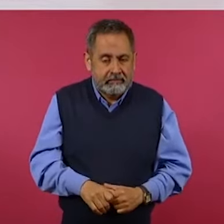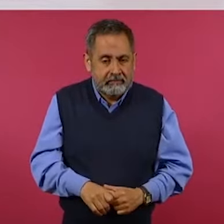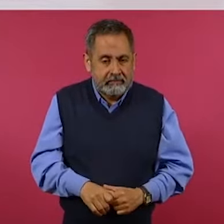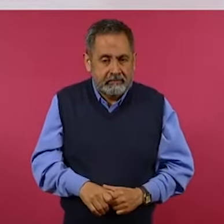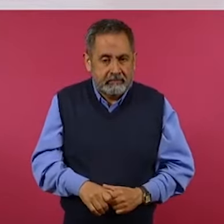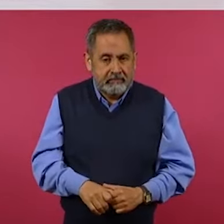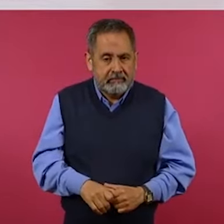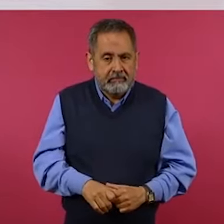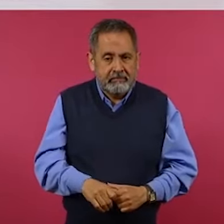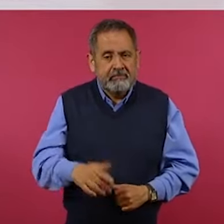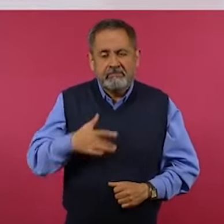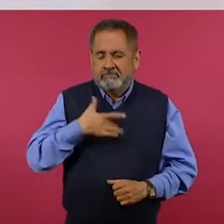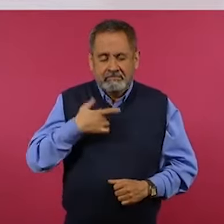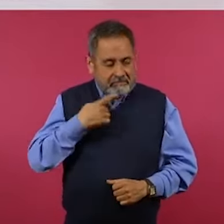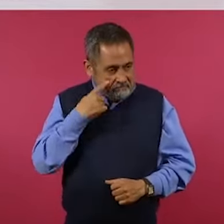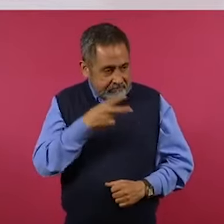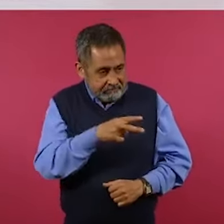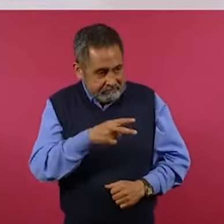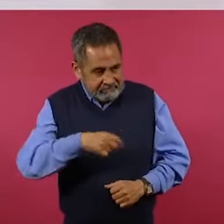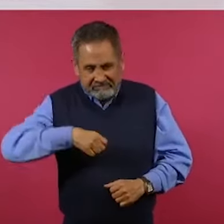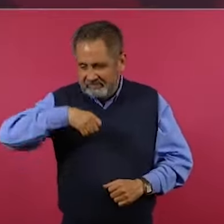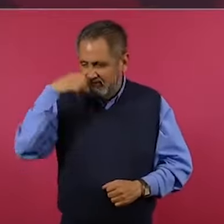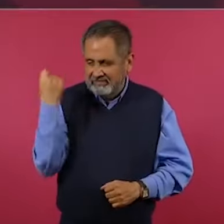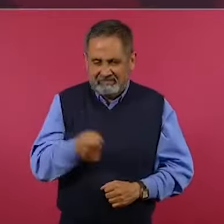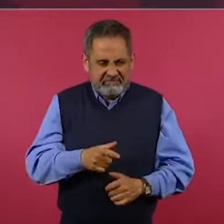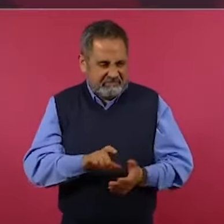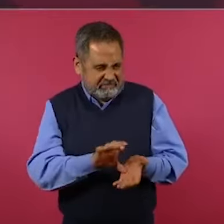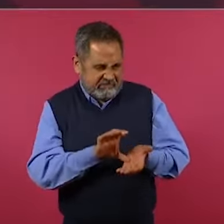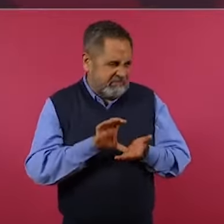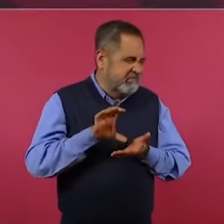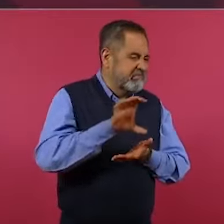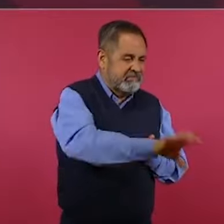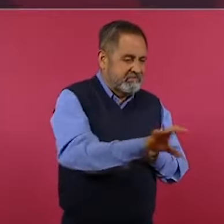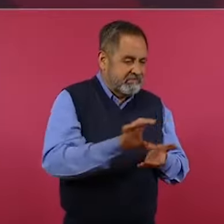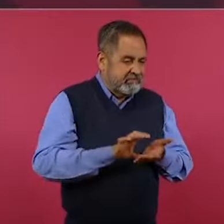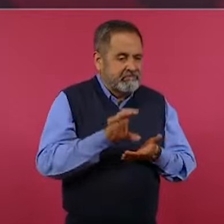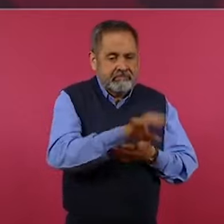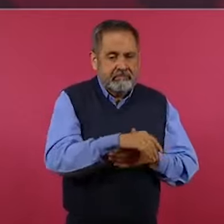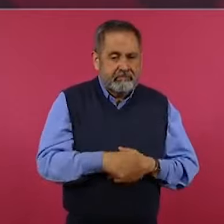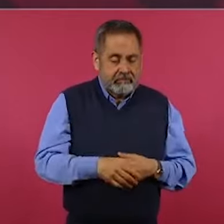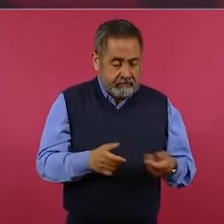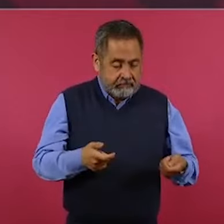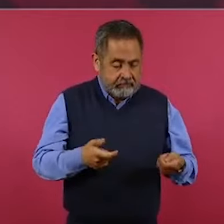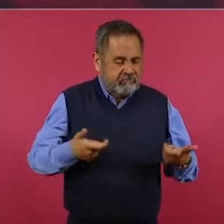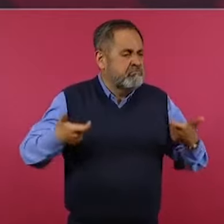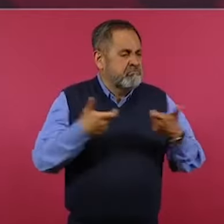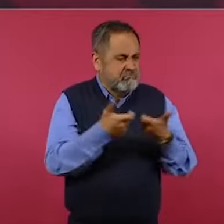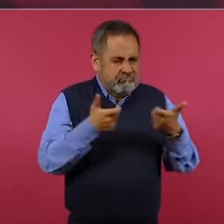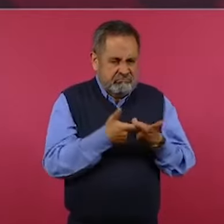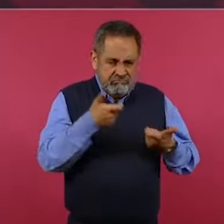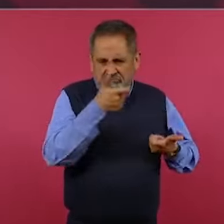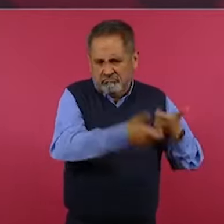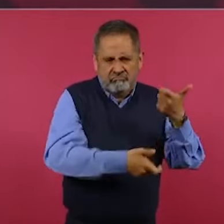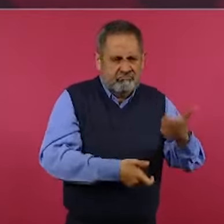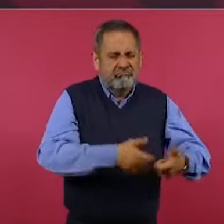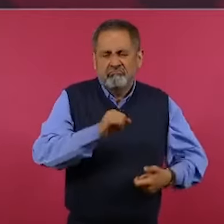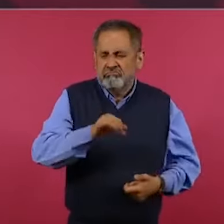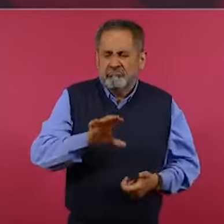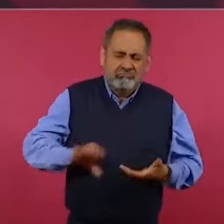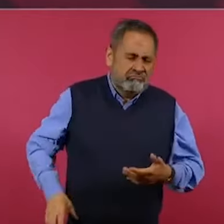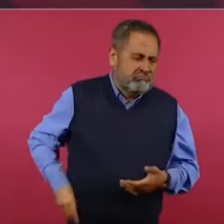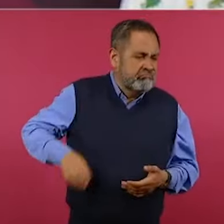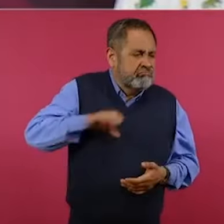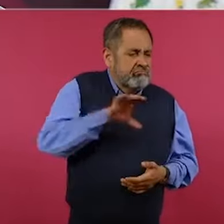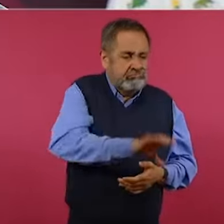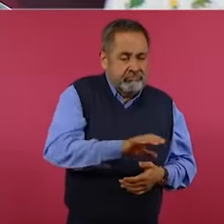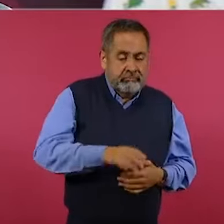cuando pasaron la charola, aportaron.